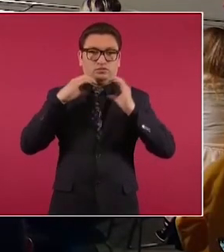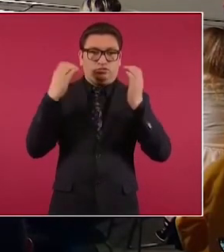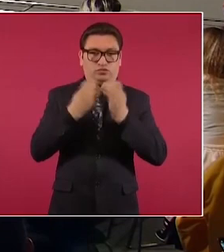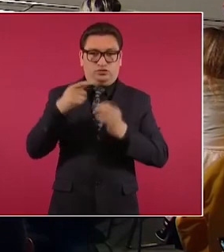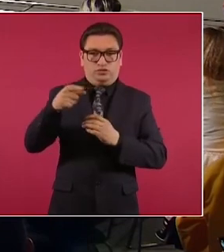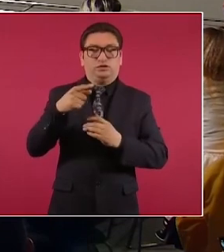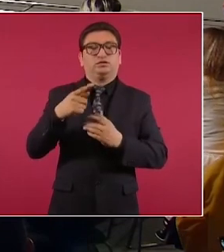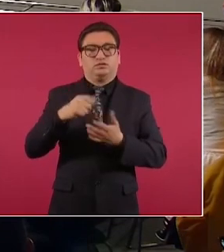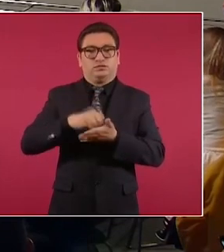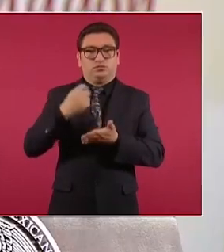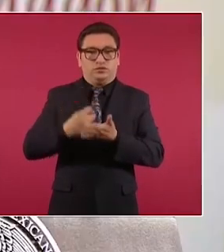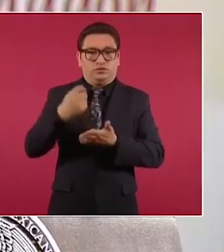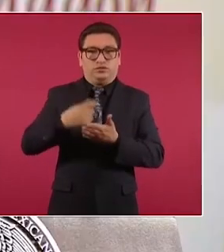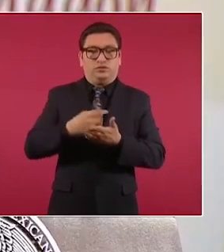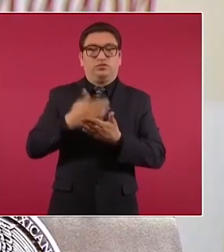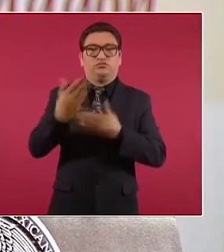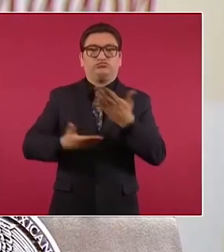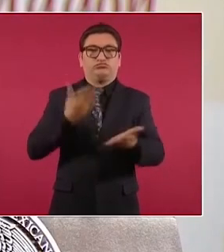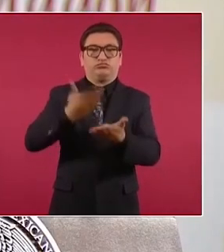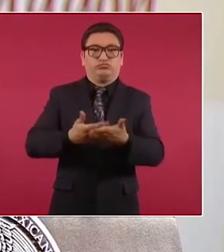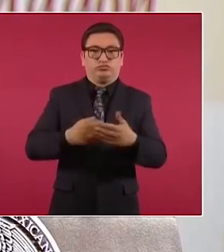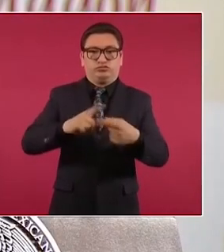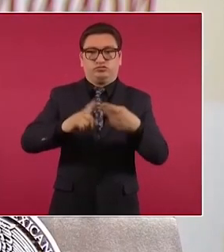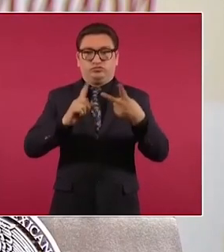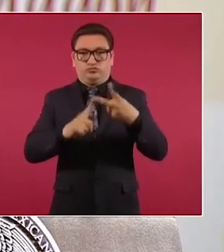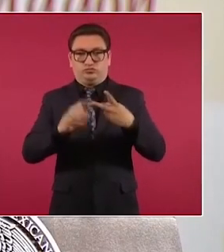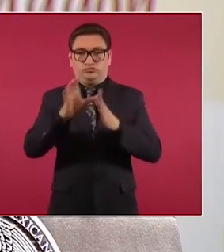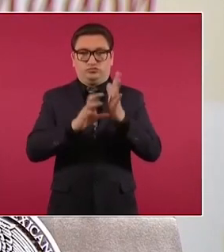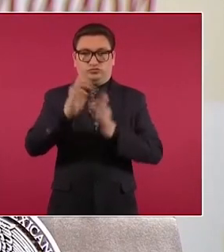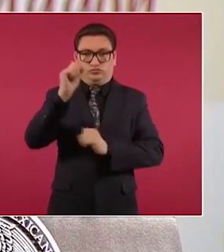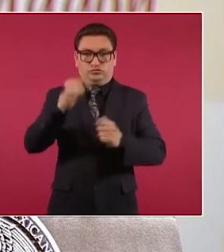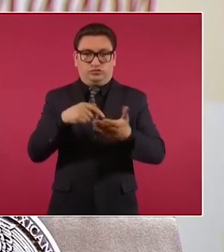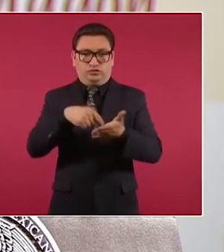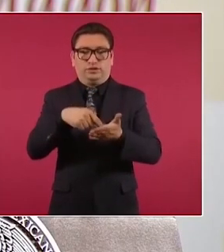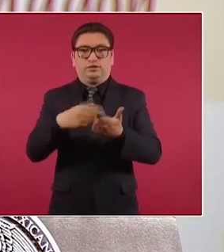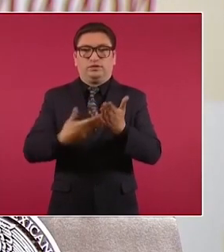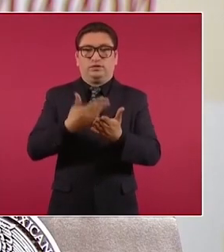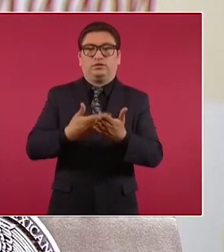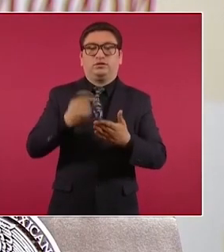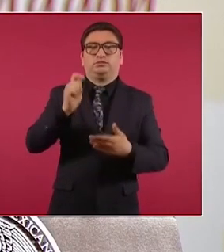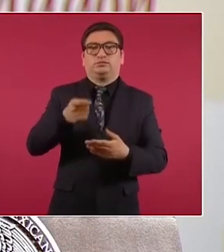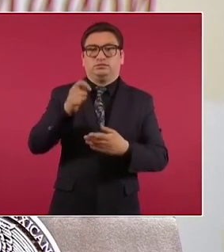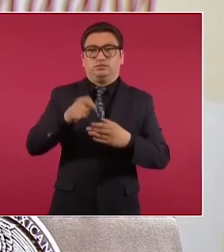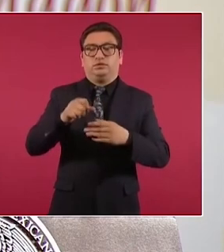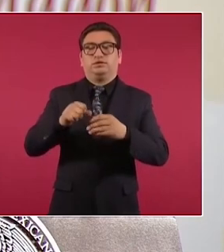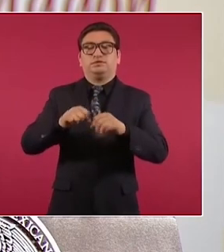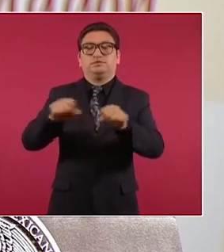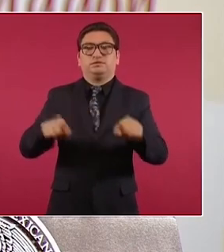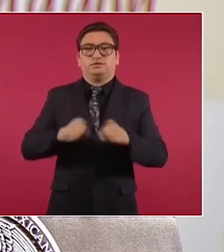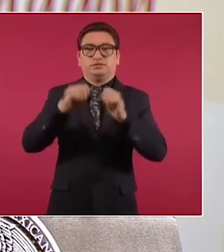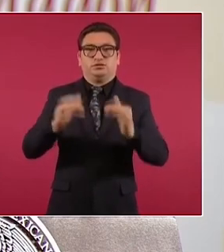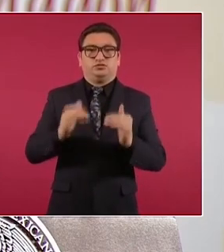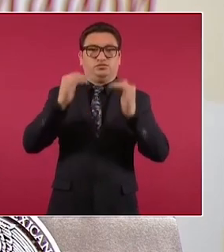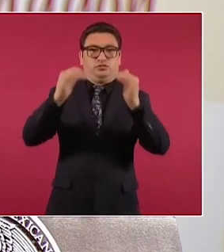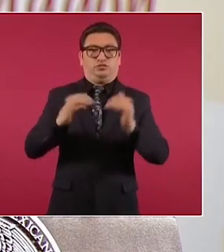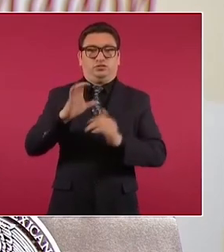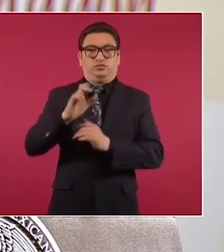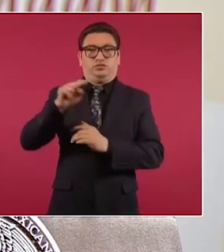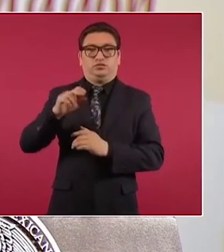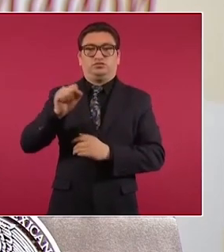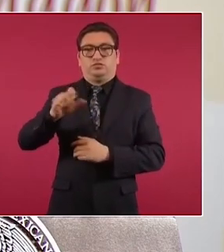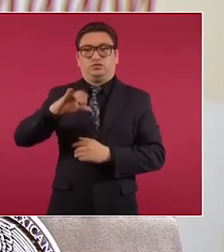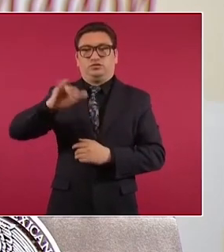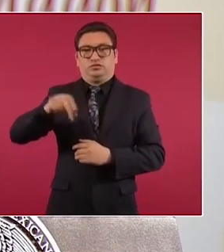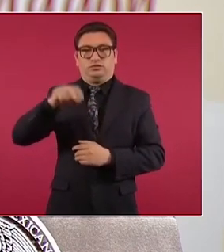Tamaulipas promueve dos controversias constitucionales mismas que la primer sala de la Suprema Corte de Justicia de la